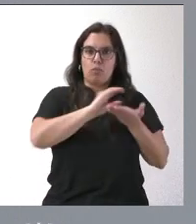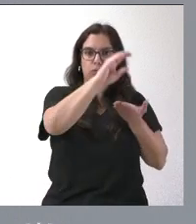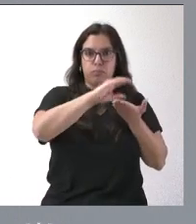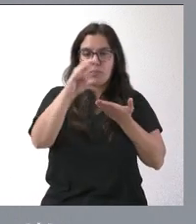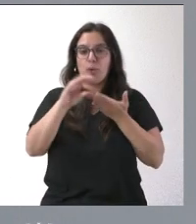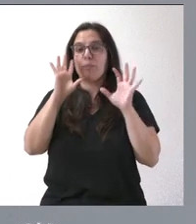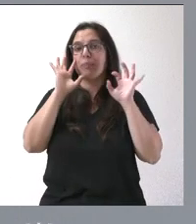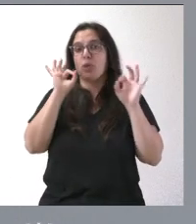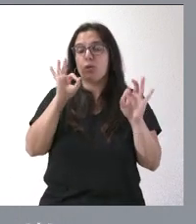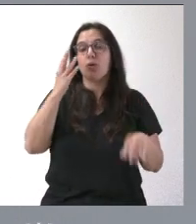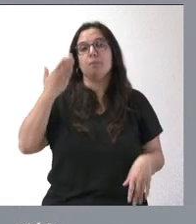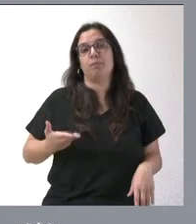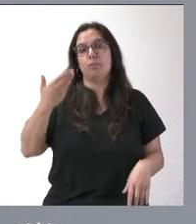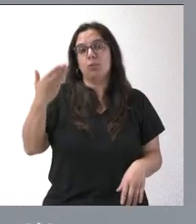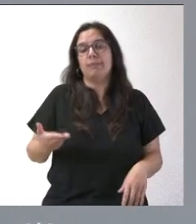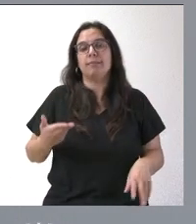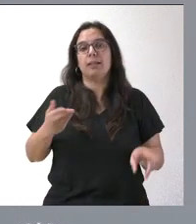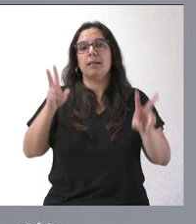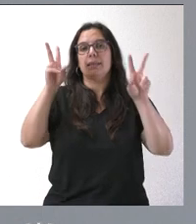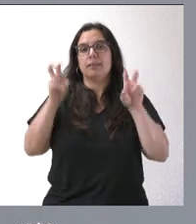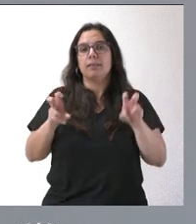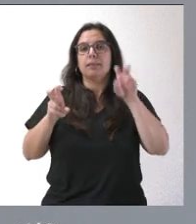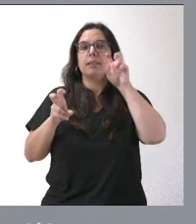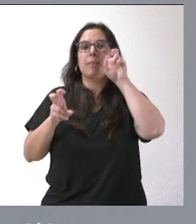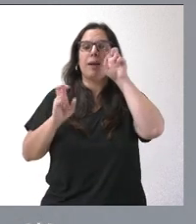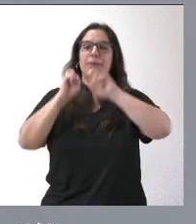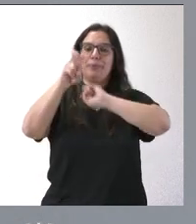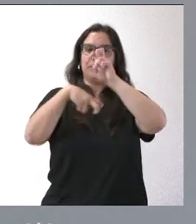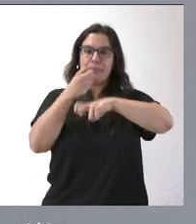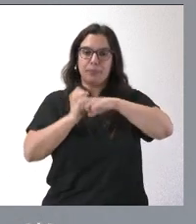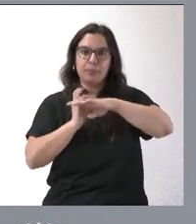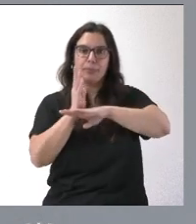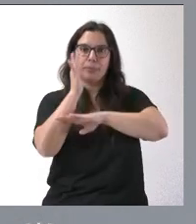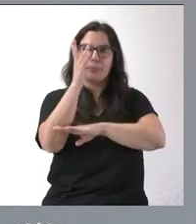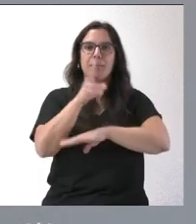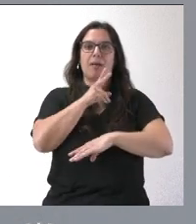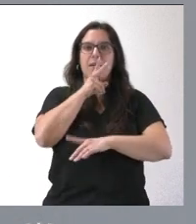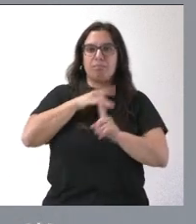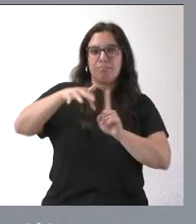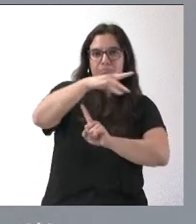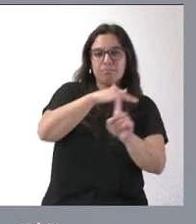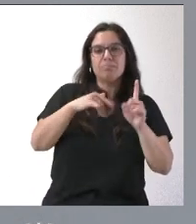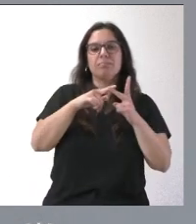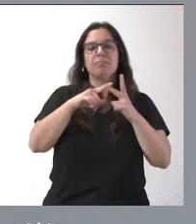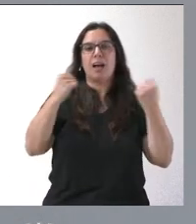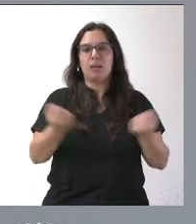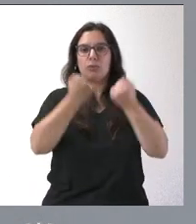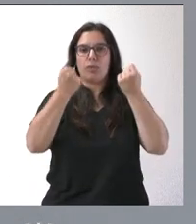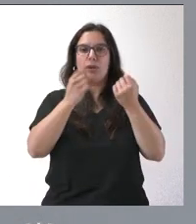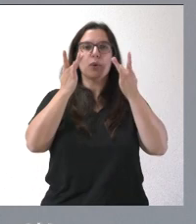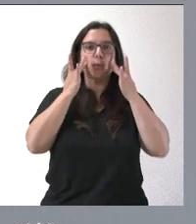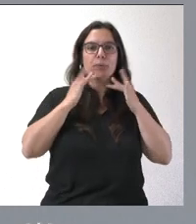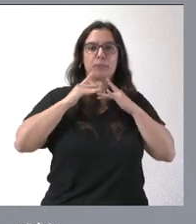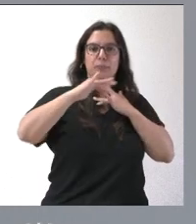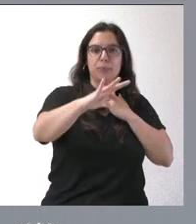Lógicamente, importa mucho todo lo que es la regeneración ambiental del territorio, las actuaciones ambientales que puedan llevarse